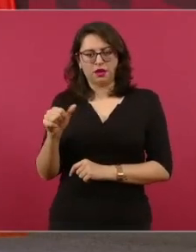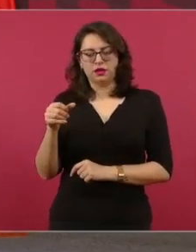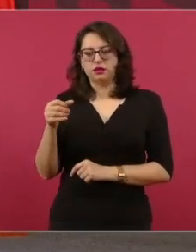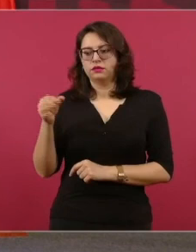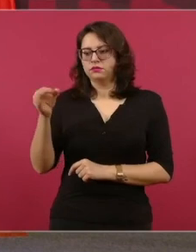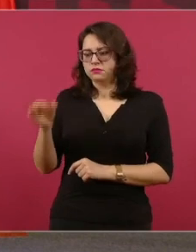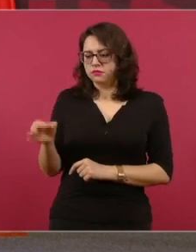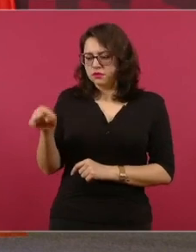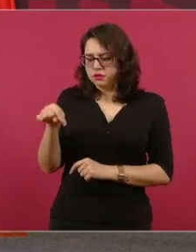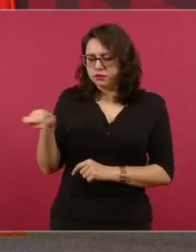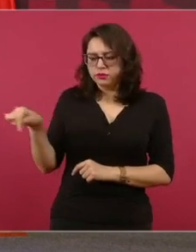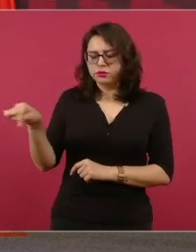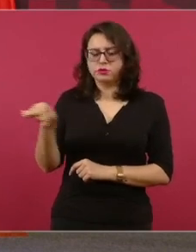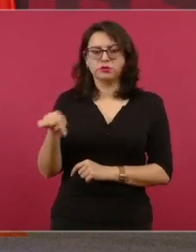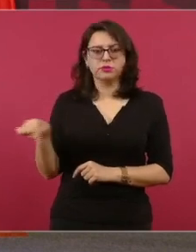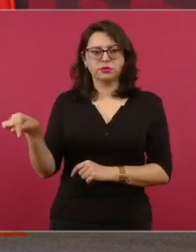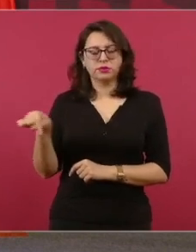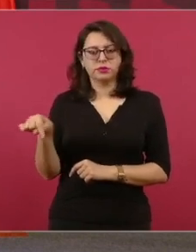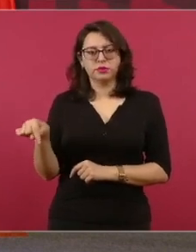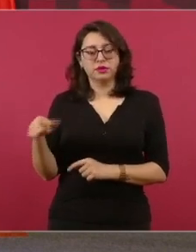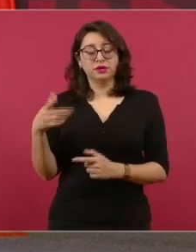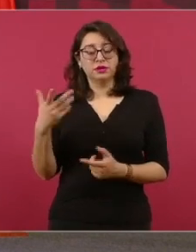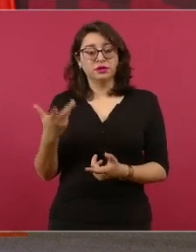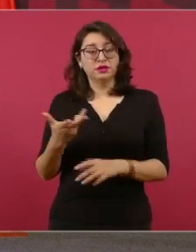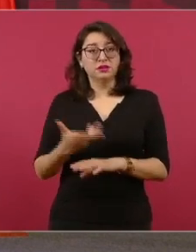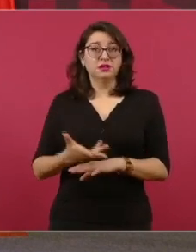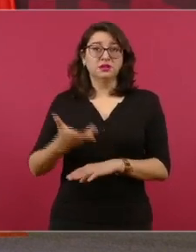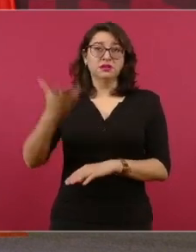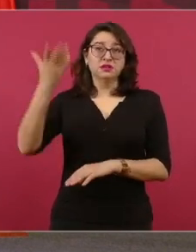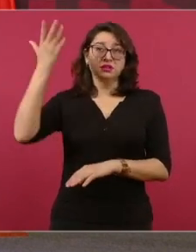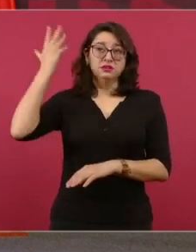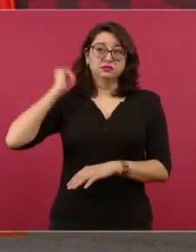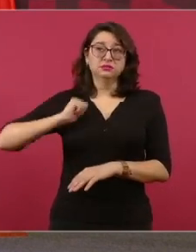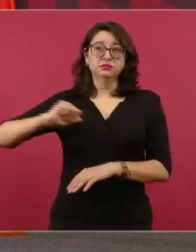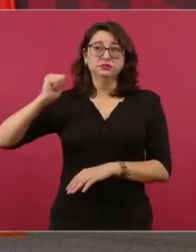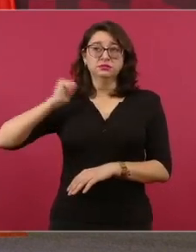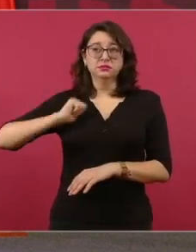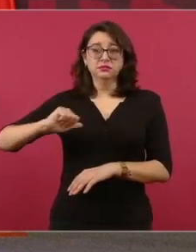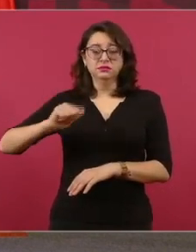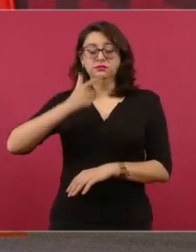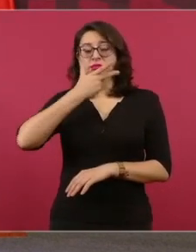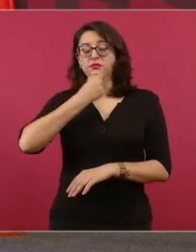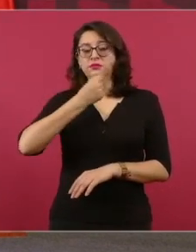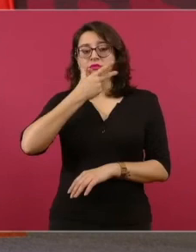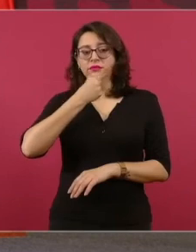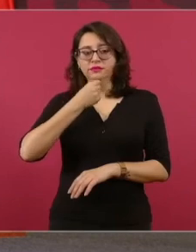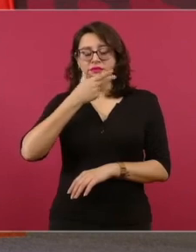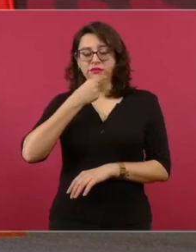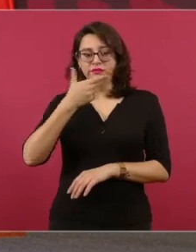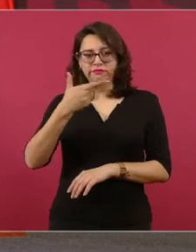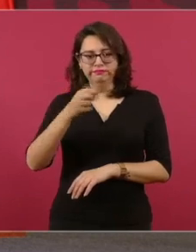el entonces coronel Victoriano Huerta.